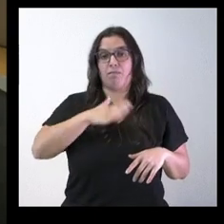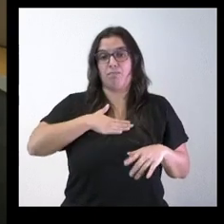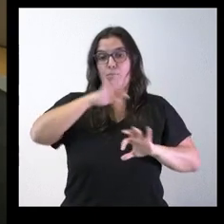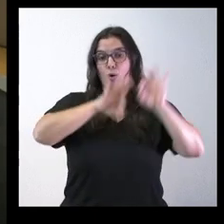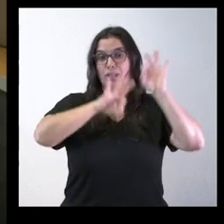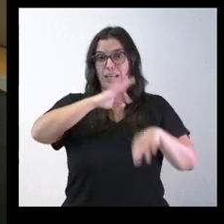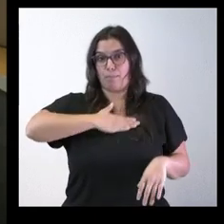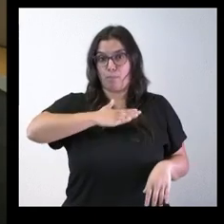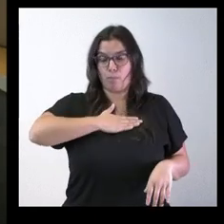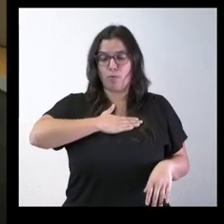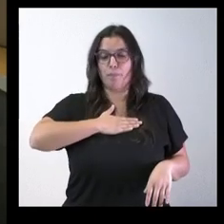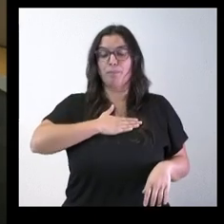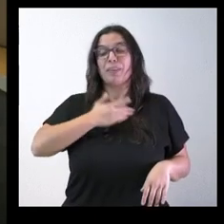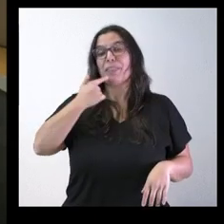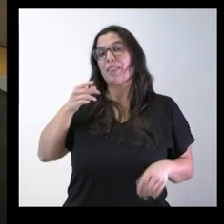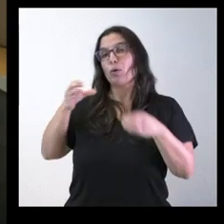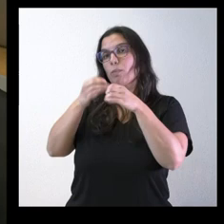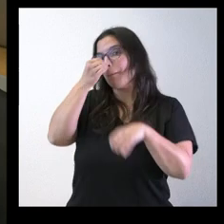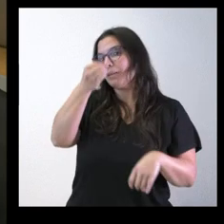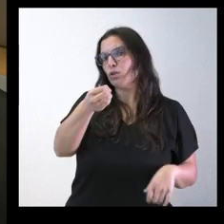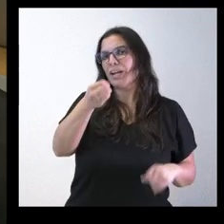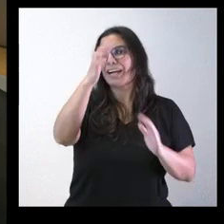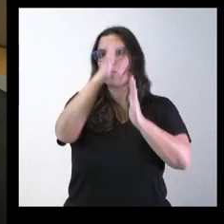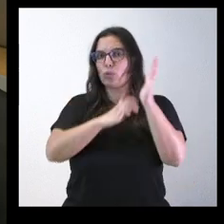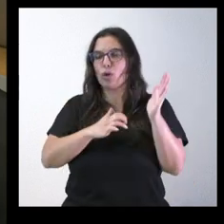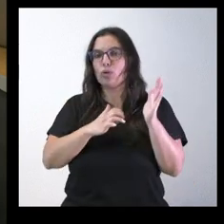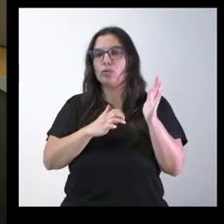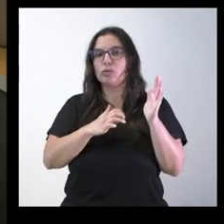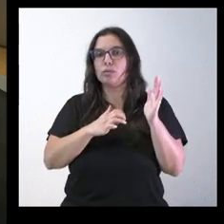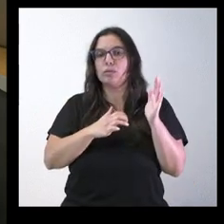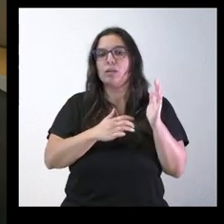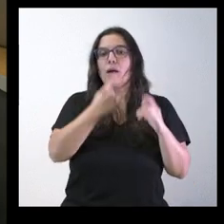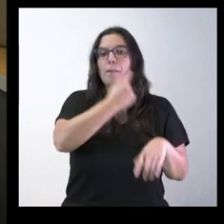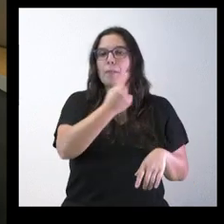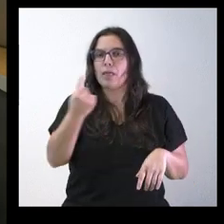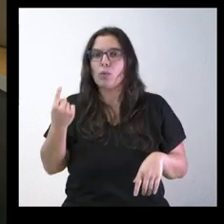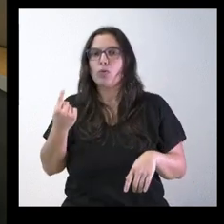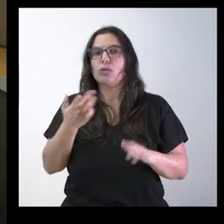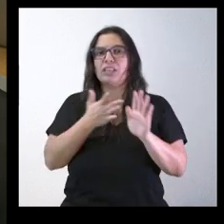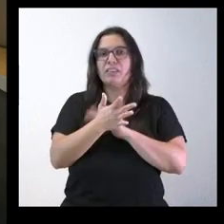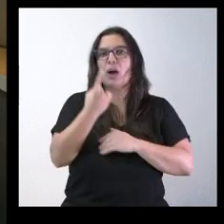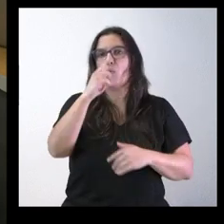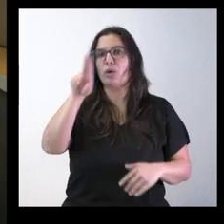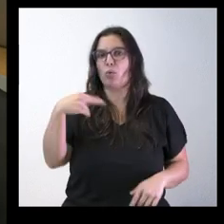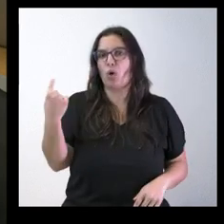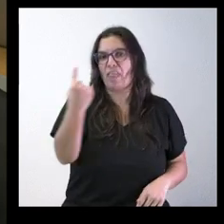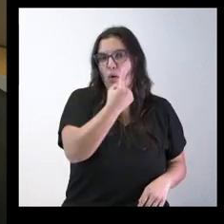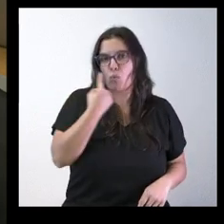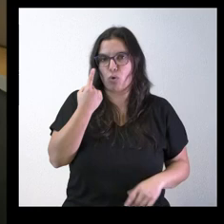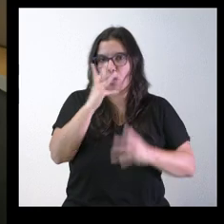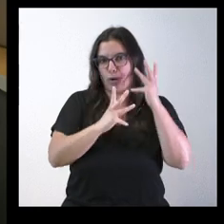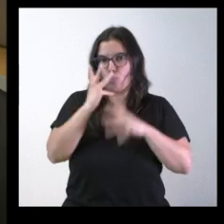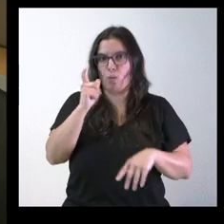el PSOE cifraba en la reducción de media por ciudadano en un euro por cabeza y luego mayores también